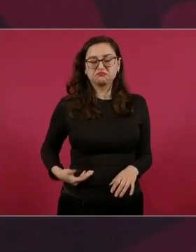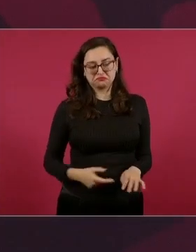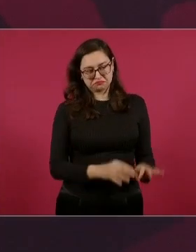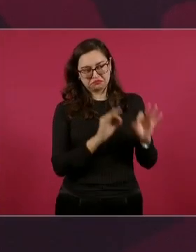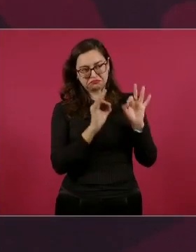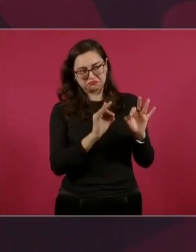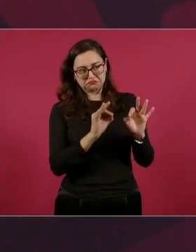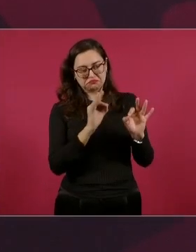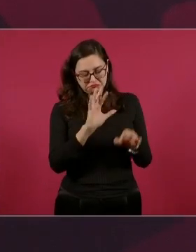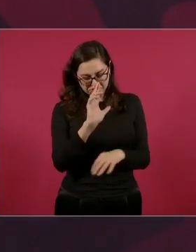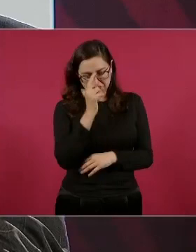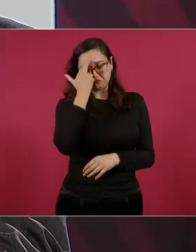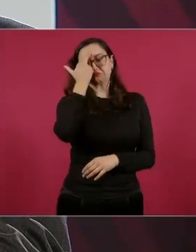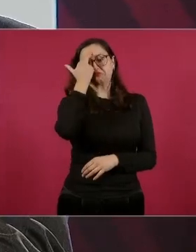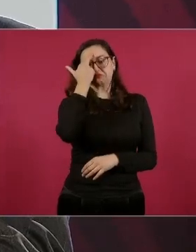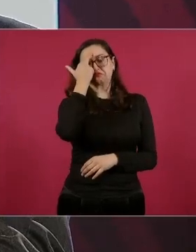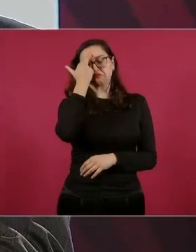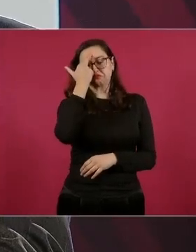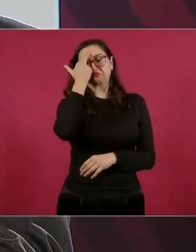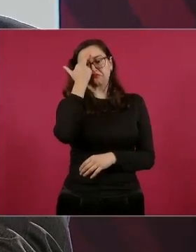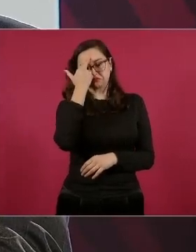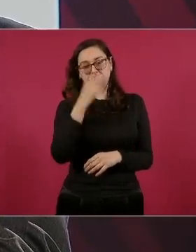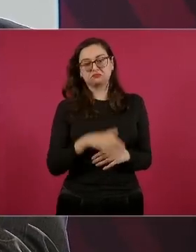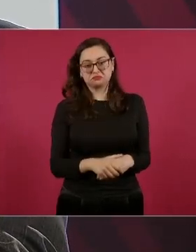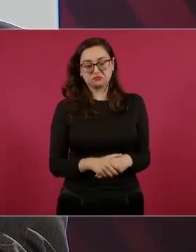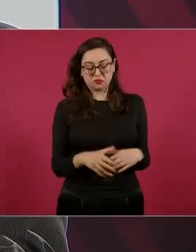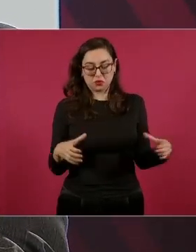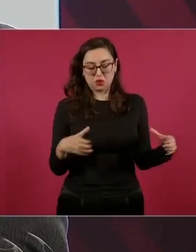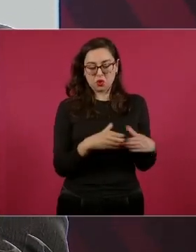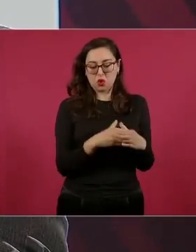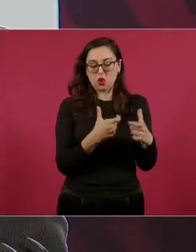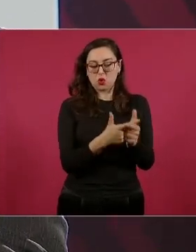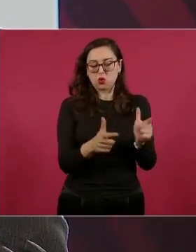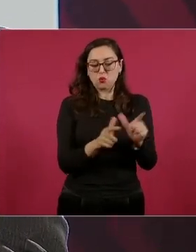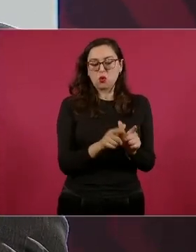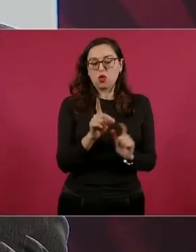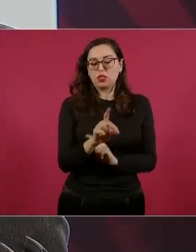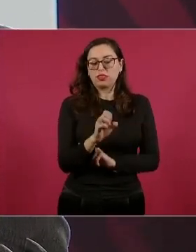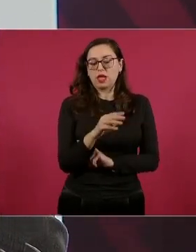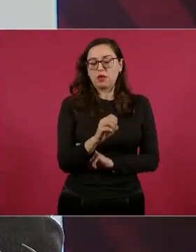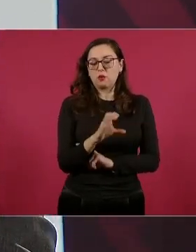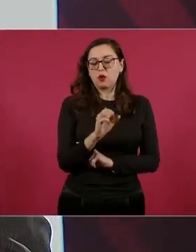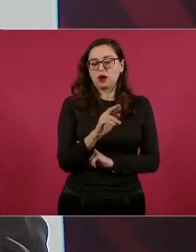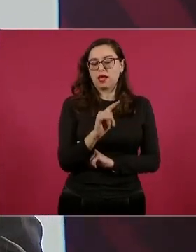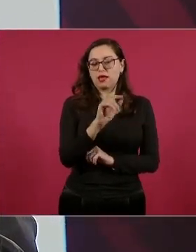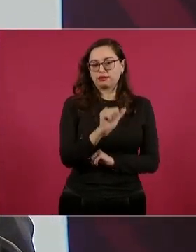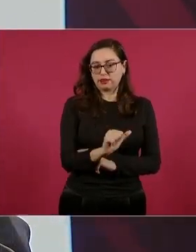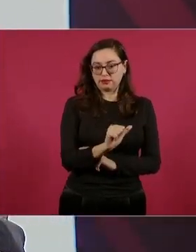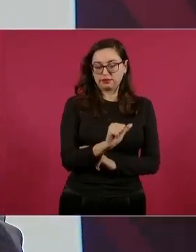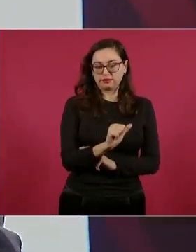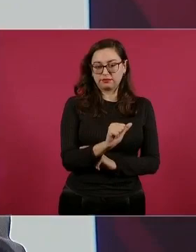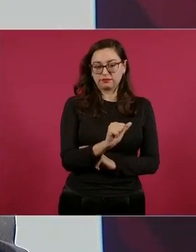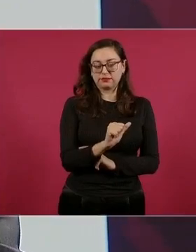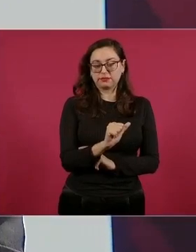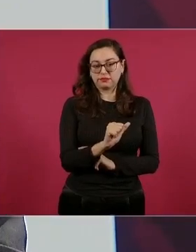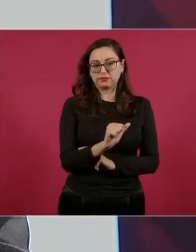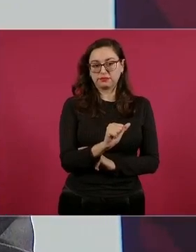un presidente demócrata. Gracias a él,